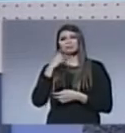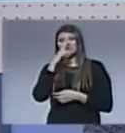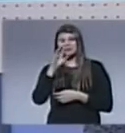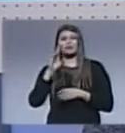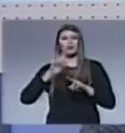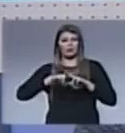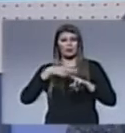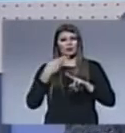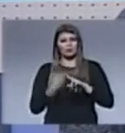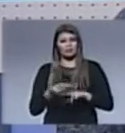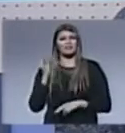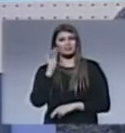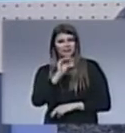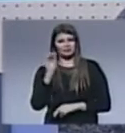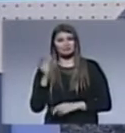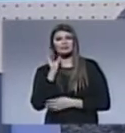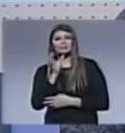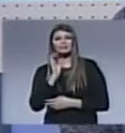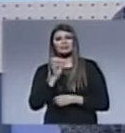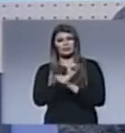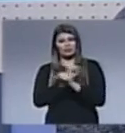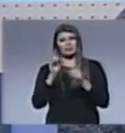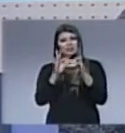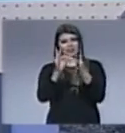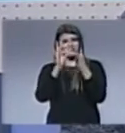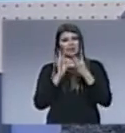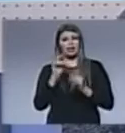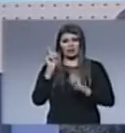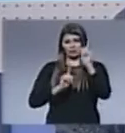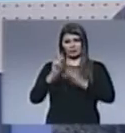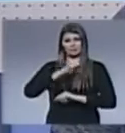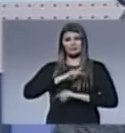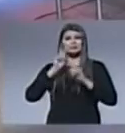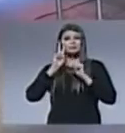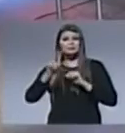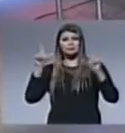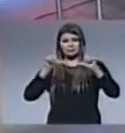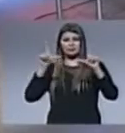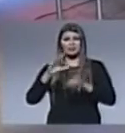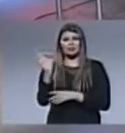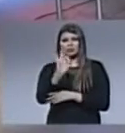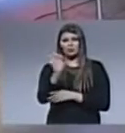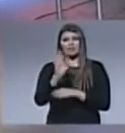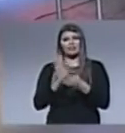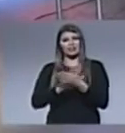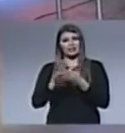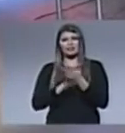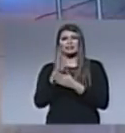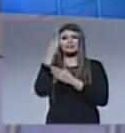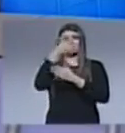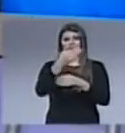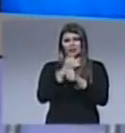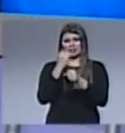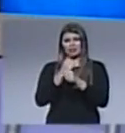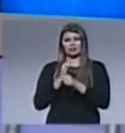ocasión nuevamente de hacer una invitación muy especial para aquellas personas que nos están viendo y que todavía no se han acercado a una